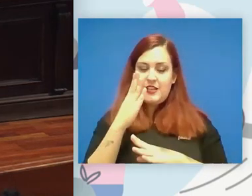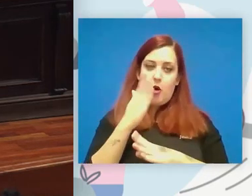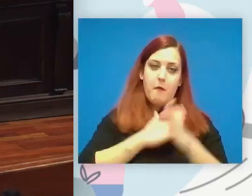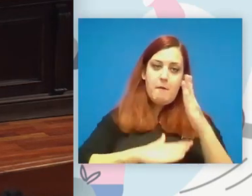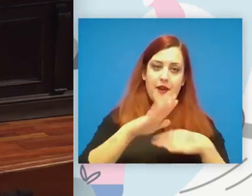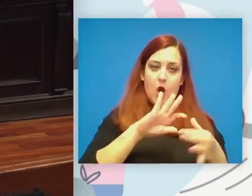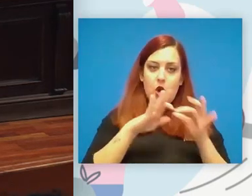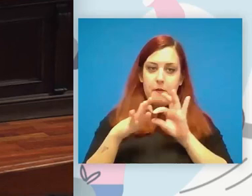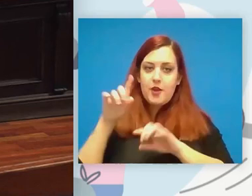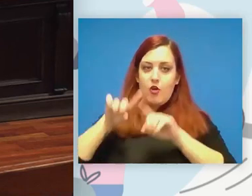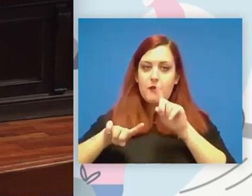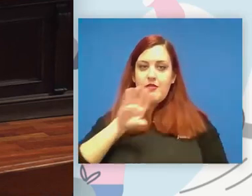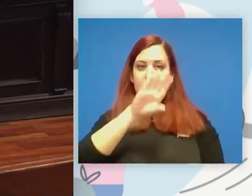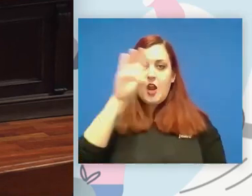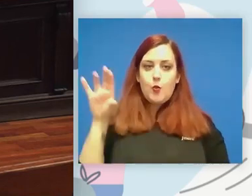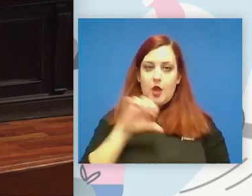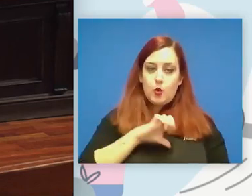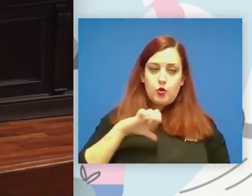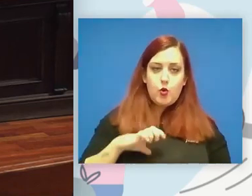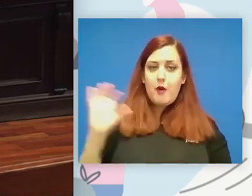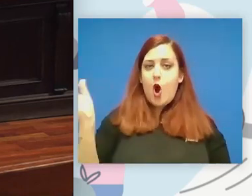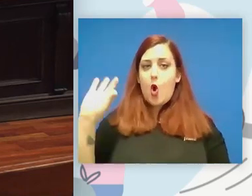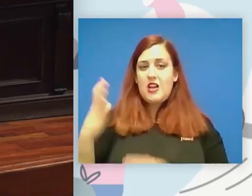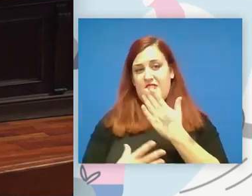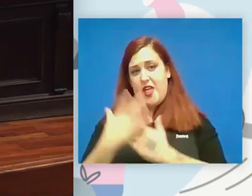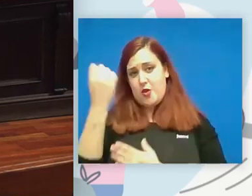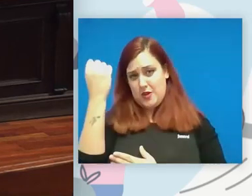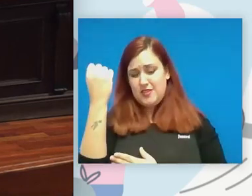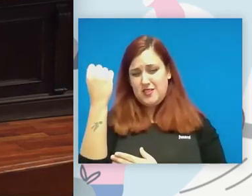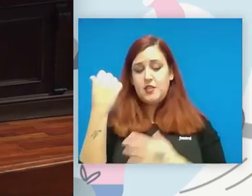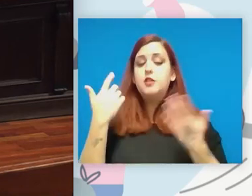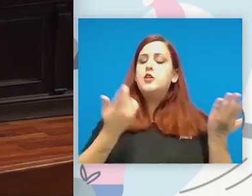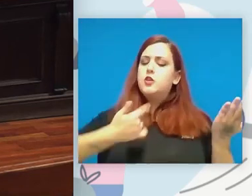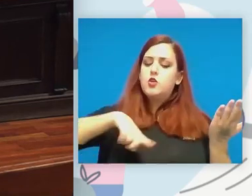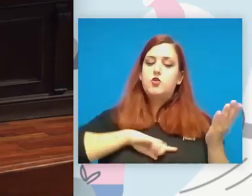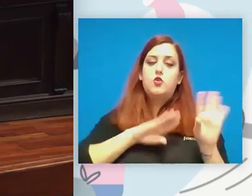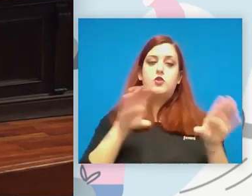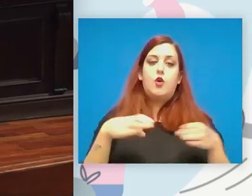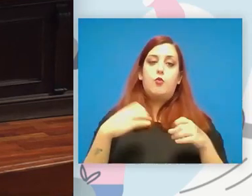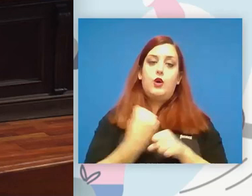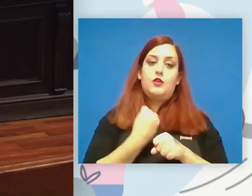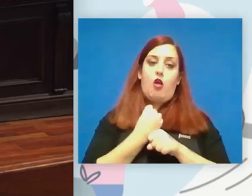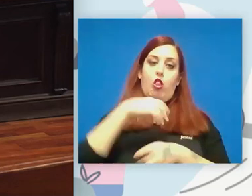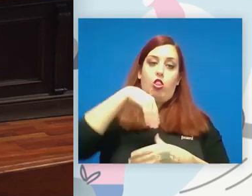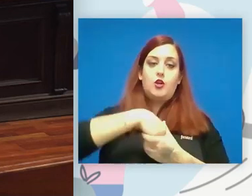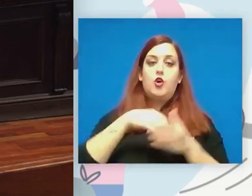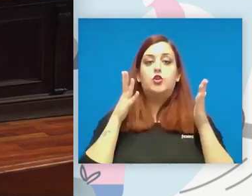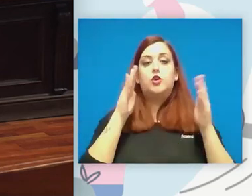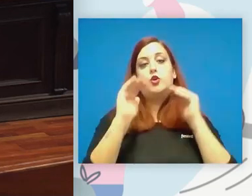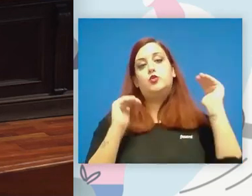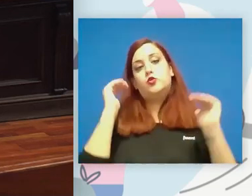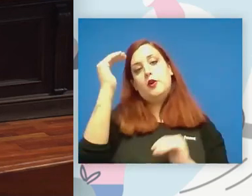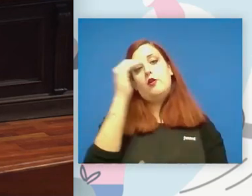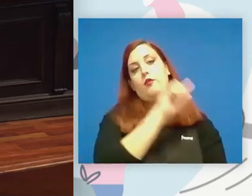de la comunidad autónoma de las propias federaciones ¿no? Sí que nosotros en el grupo de trabajo que tenemos internamente en el Consejo Superior de Deportes